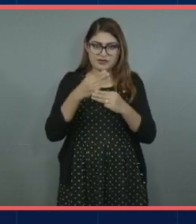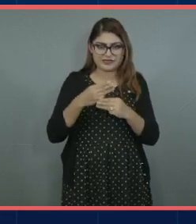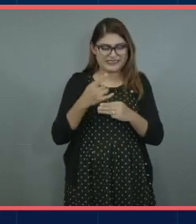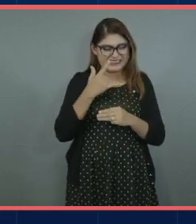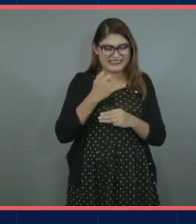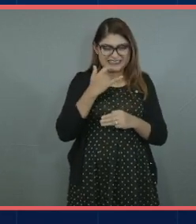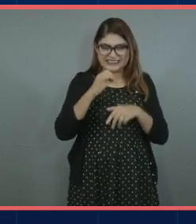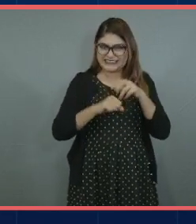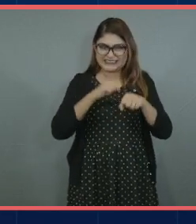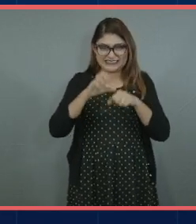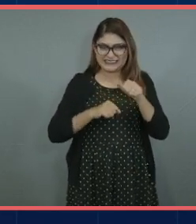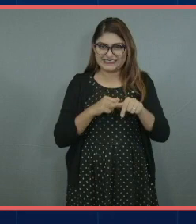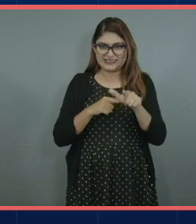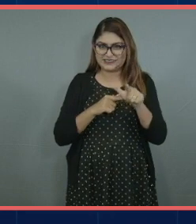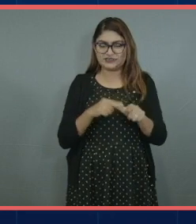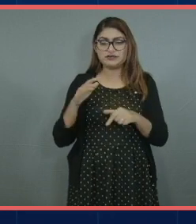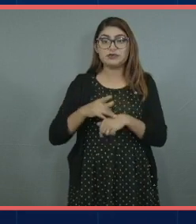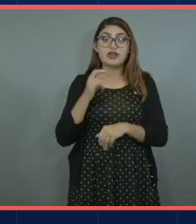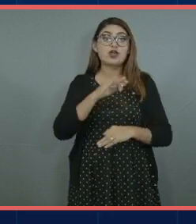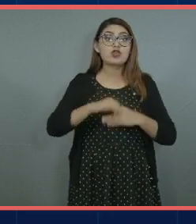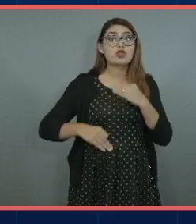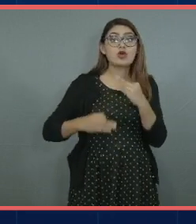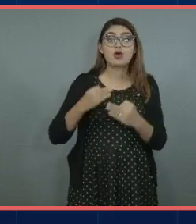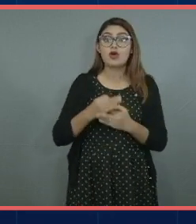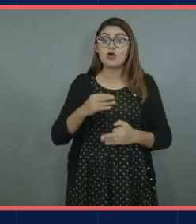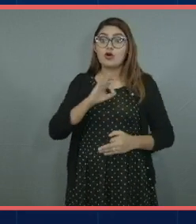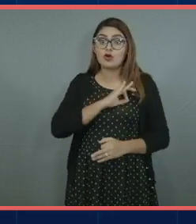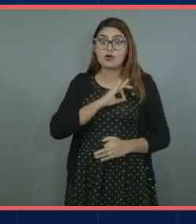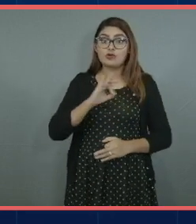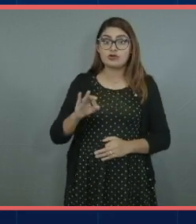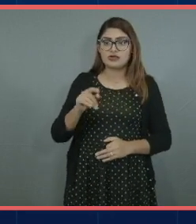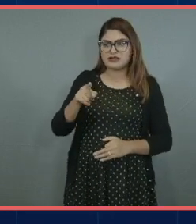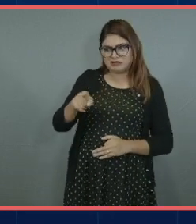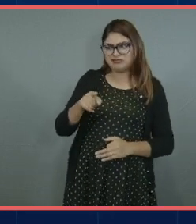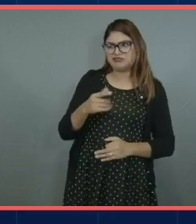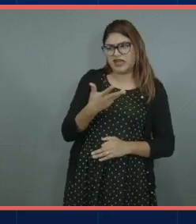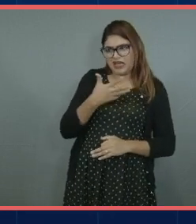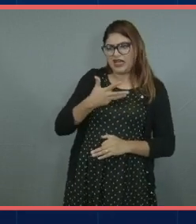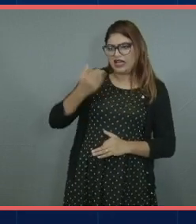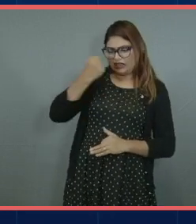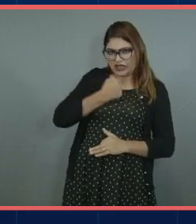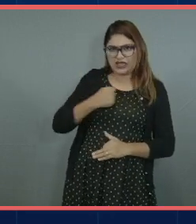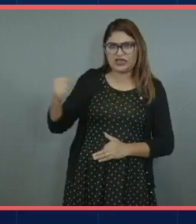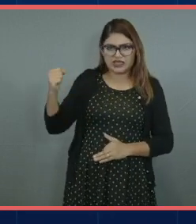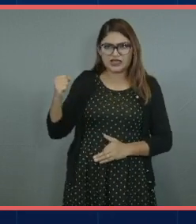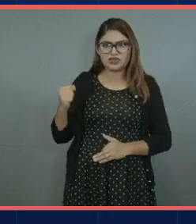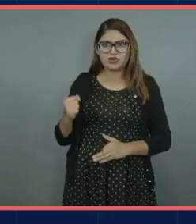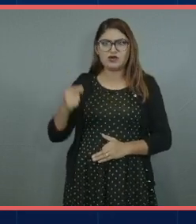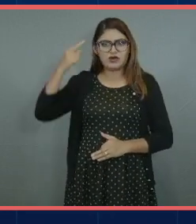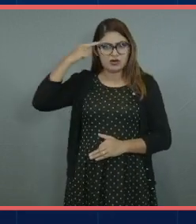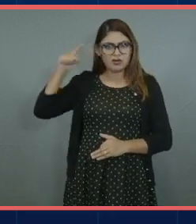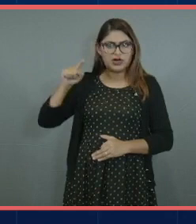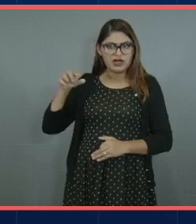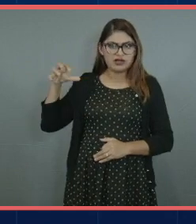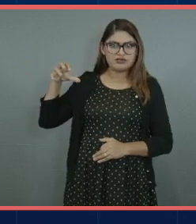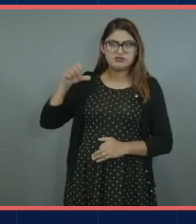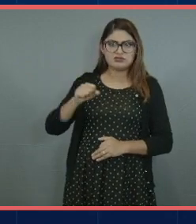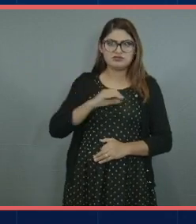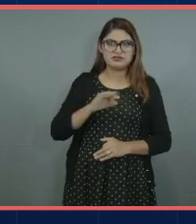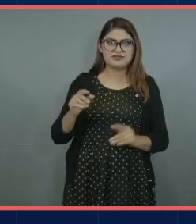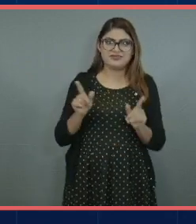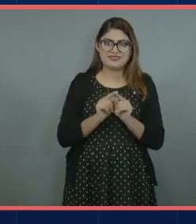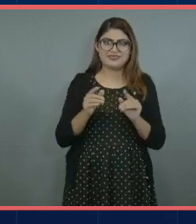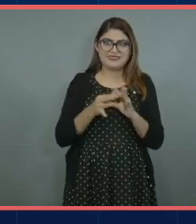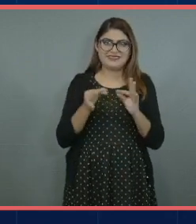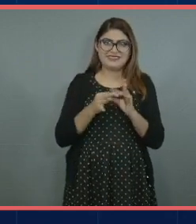puede y porque todos como ya lo decía Mati tienen el talento tienen las capacidades para lograr todo y pues ya si no me